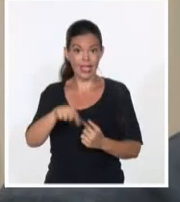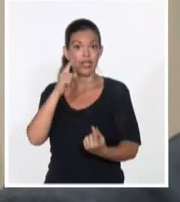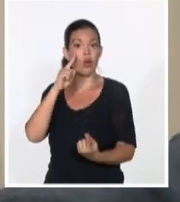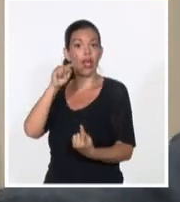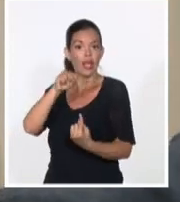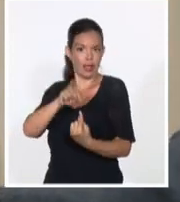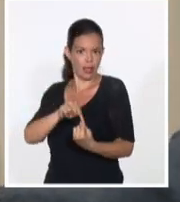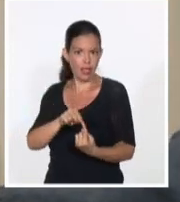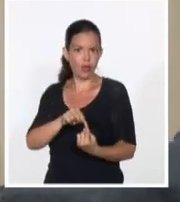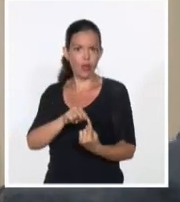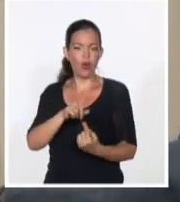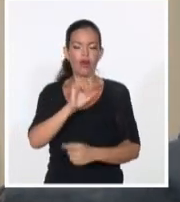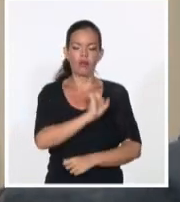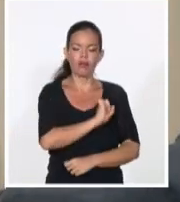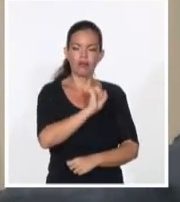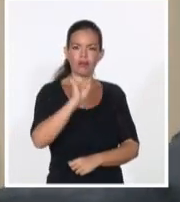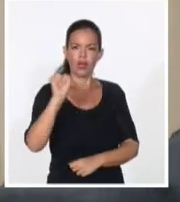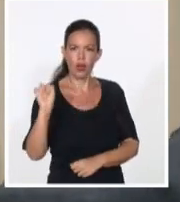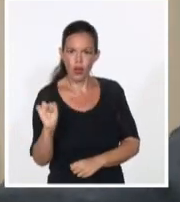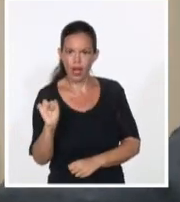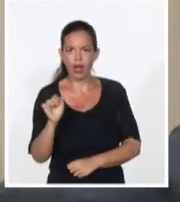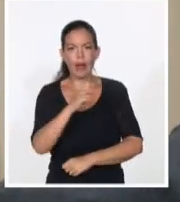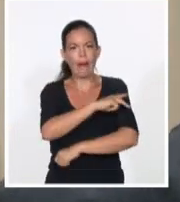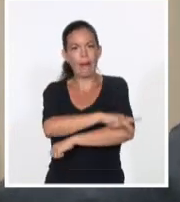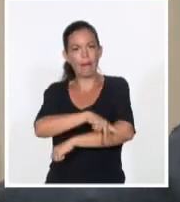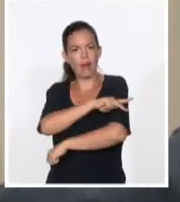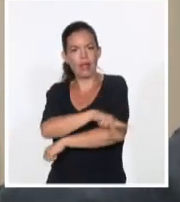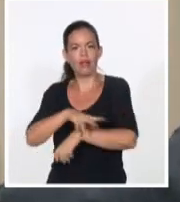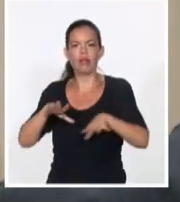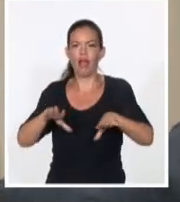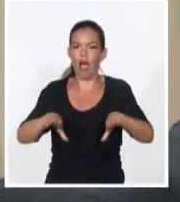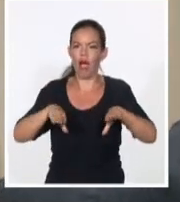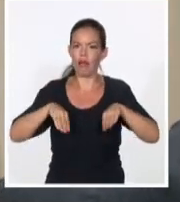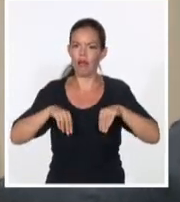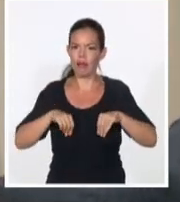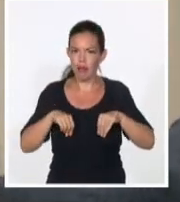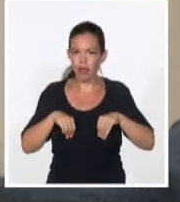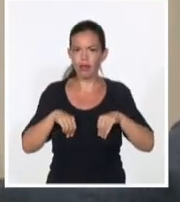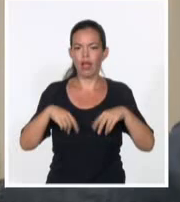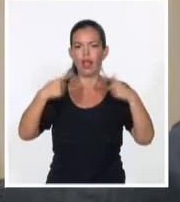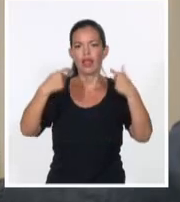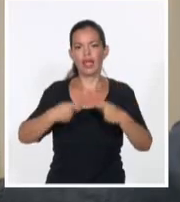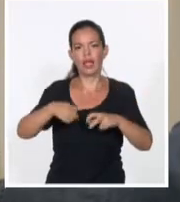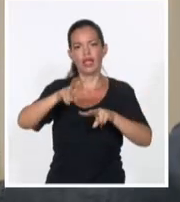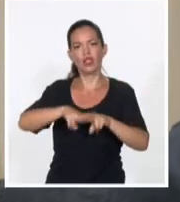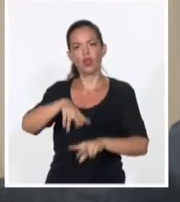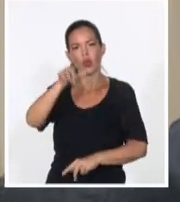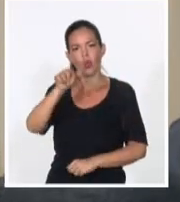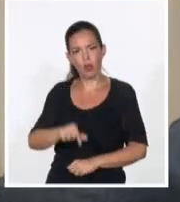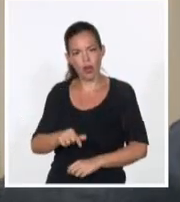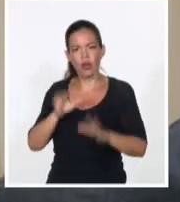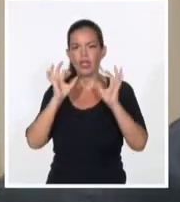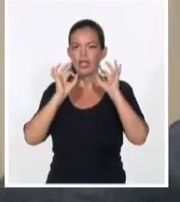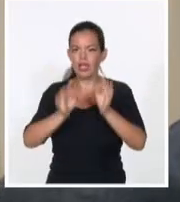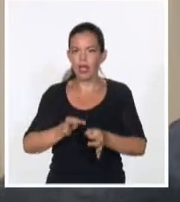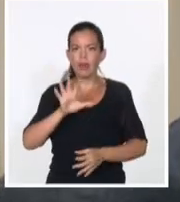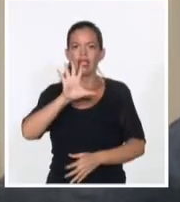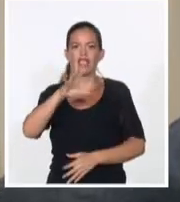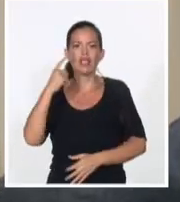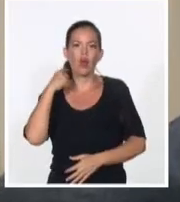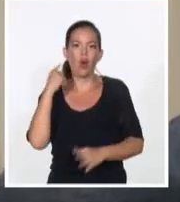aceptan a los tratados de derechos humanos y aceptan cada cinco años ir